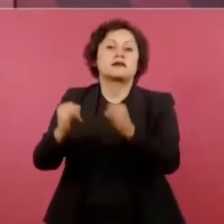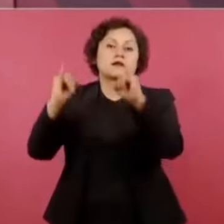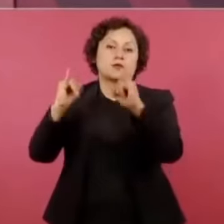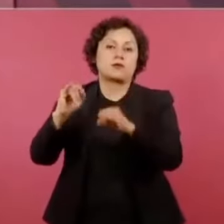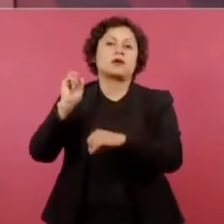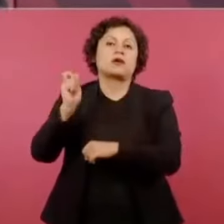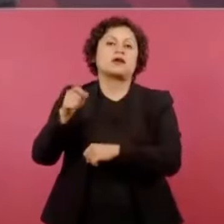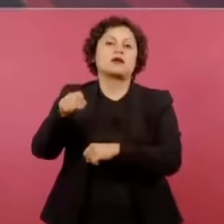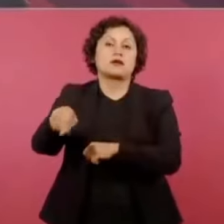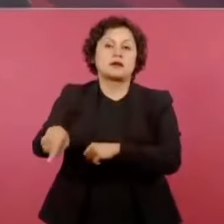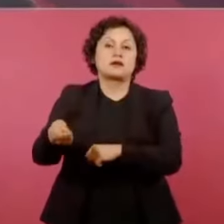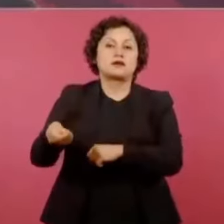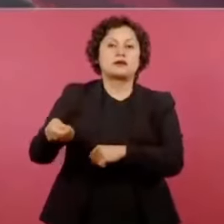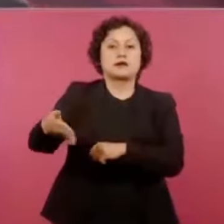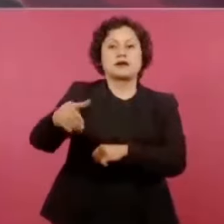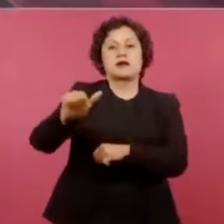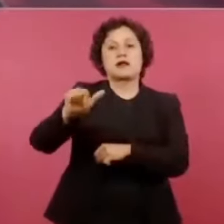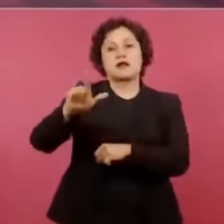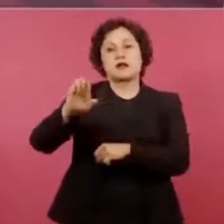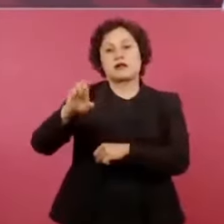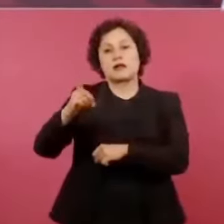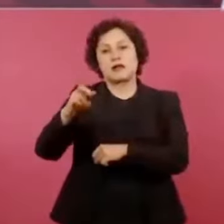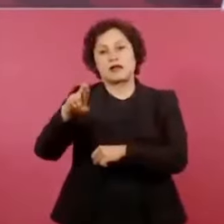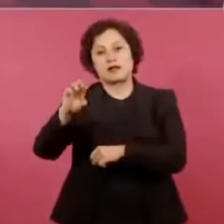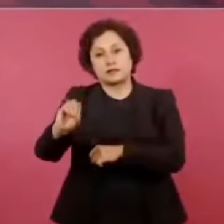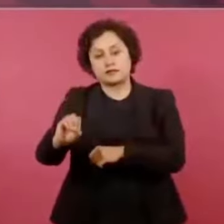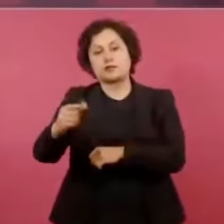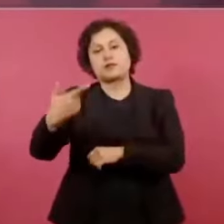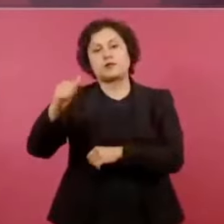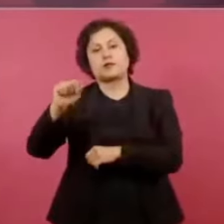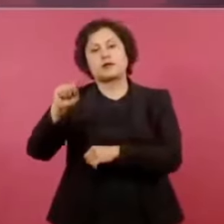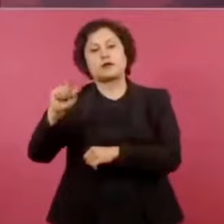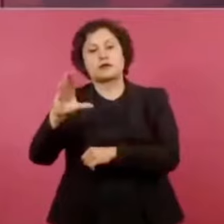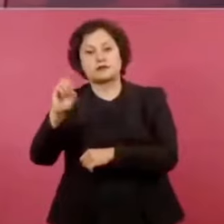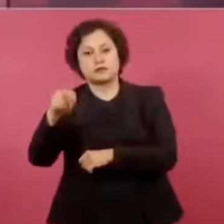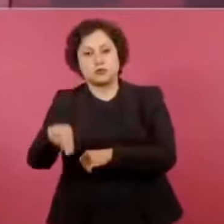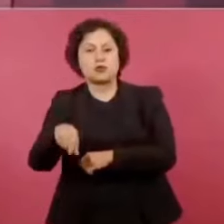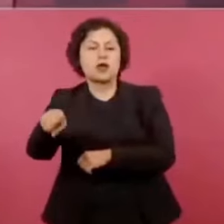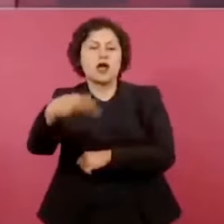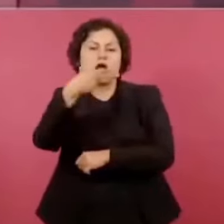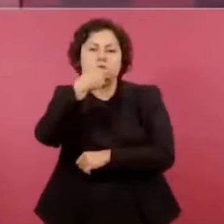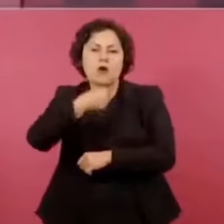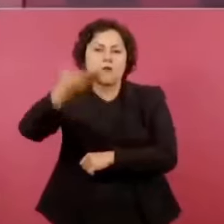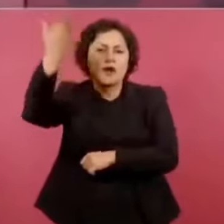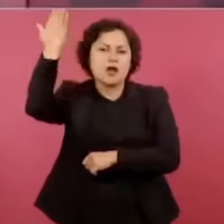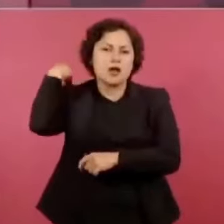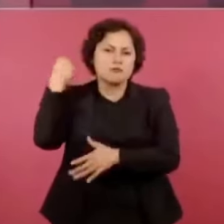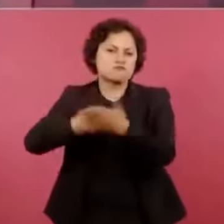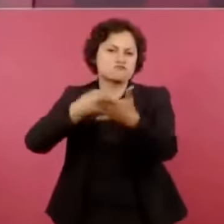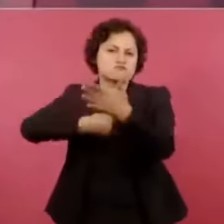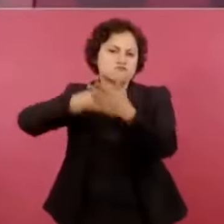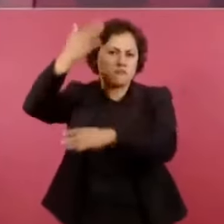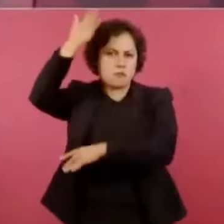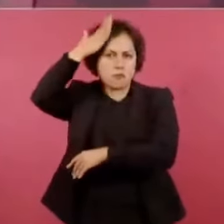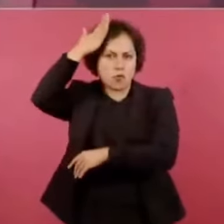nombre de Alejandro Gascon Mercado, gran dirigente social y político,